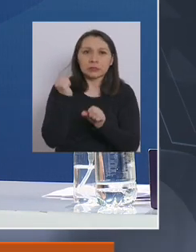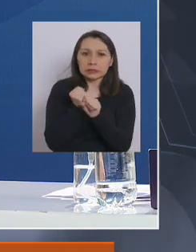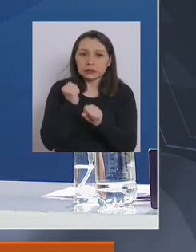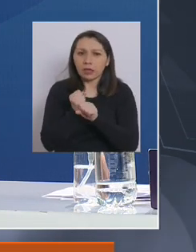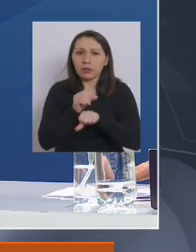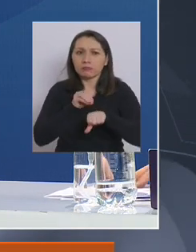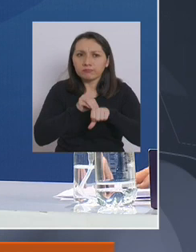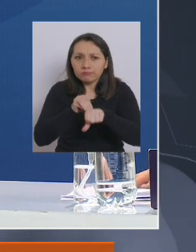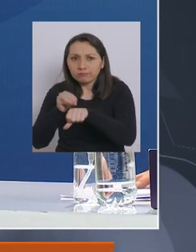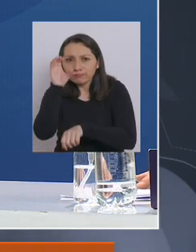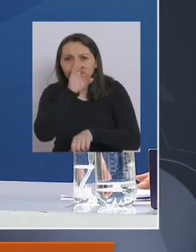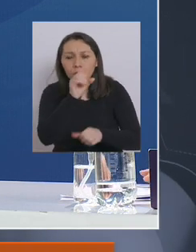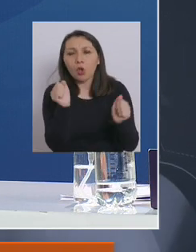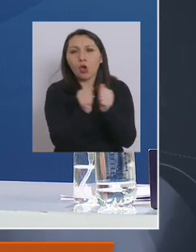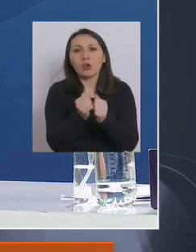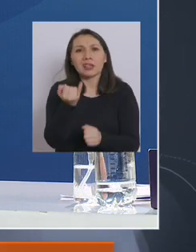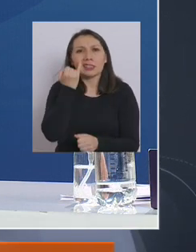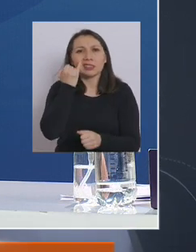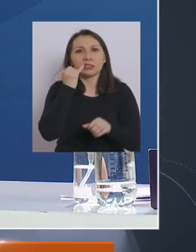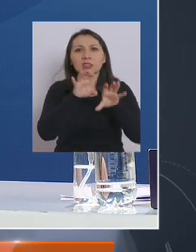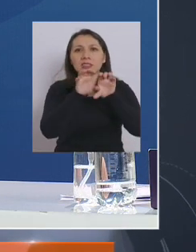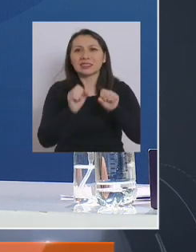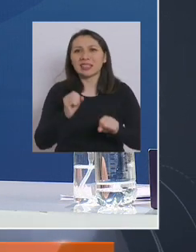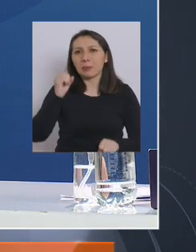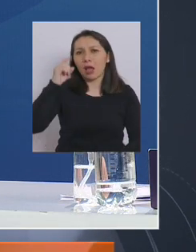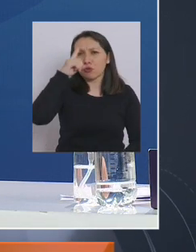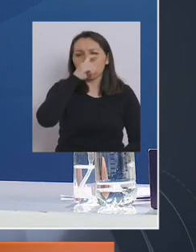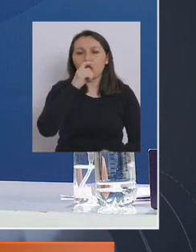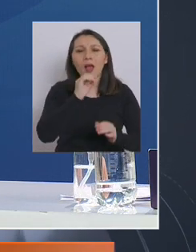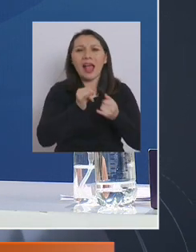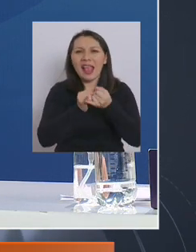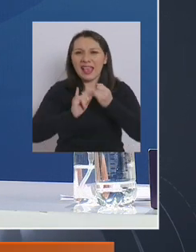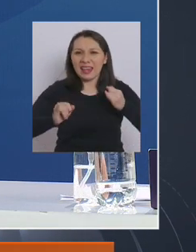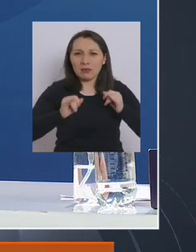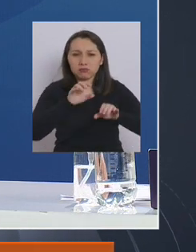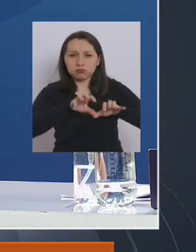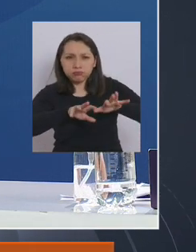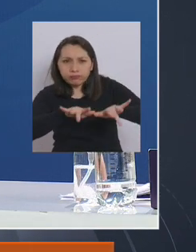trabajo que hemos hecho con el Instituto de Sistemas Complejos de Ingeniería,